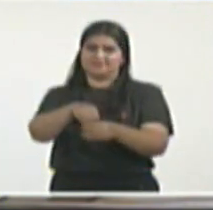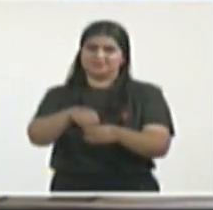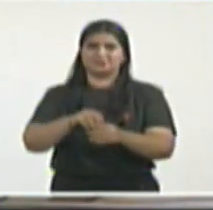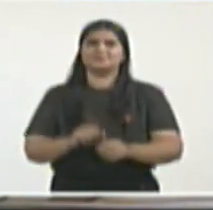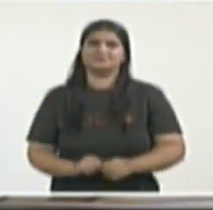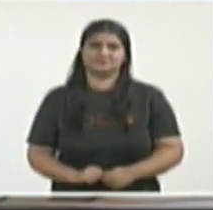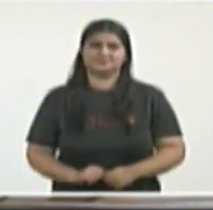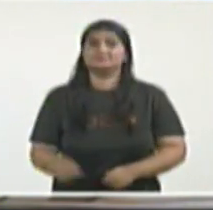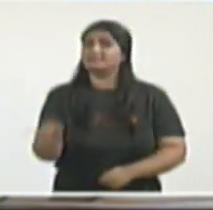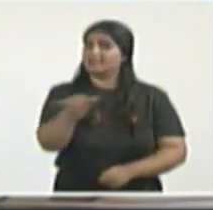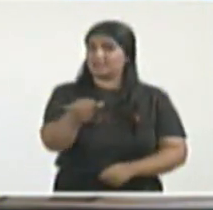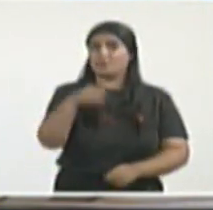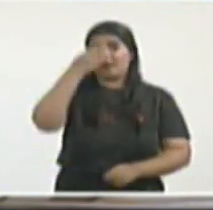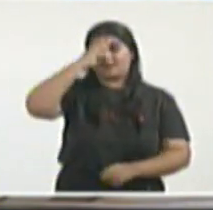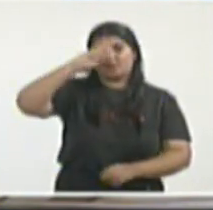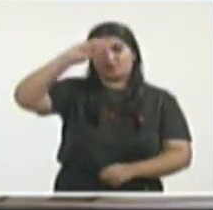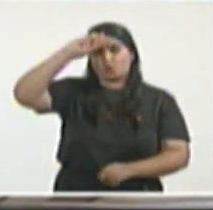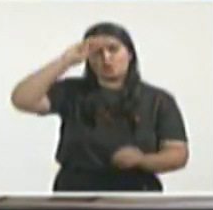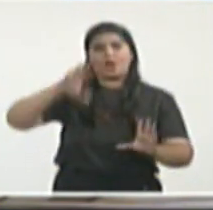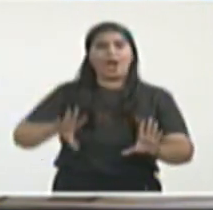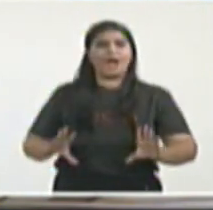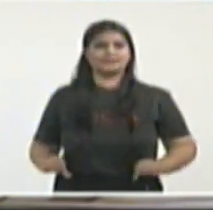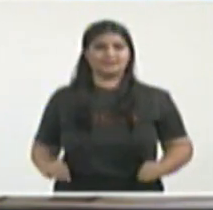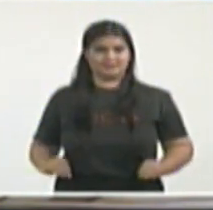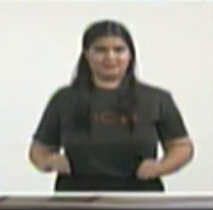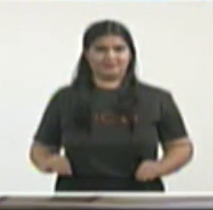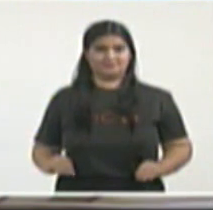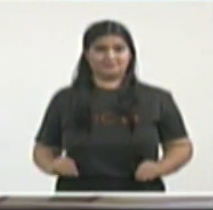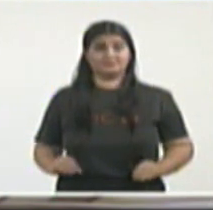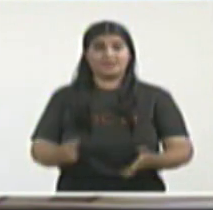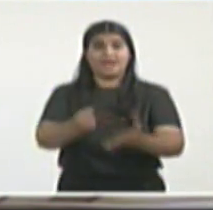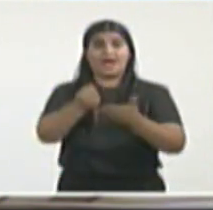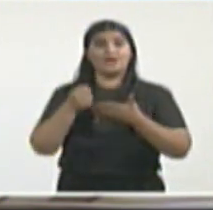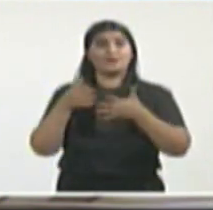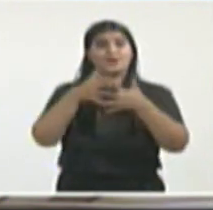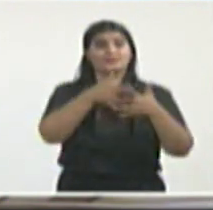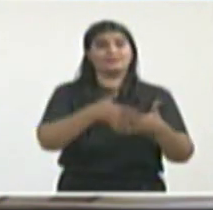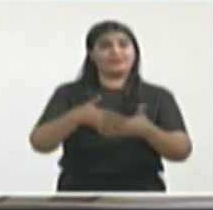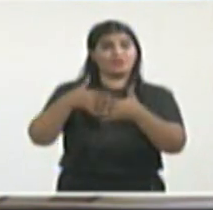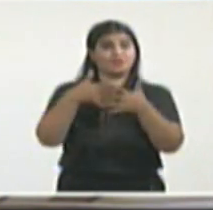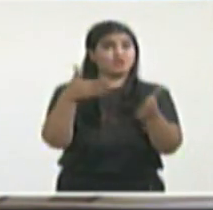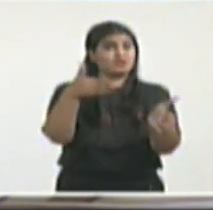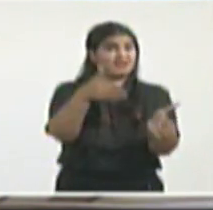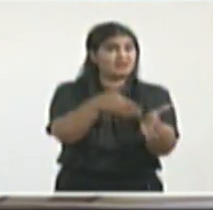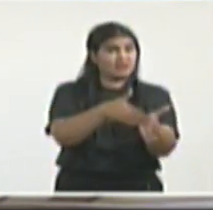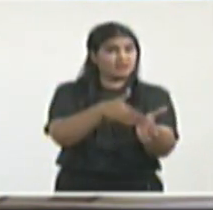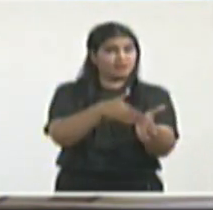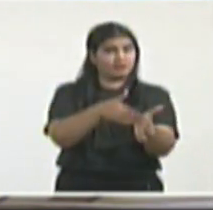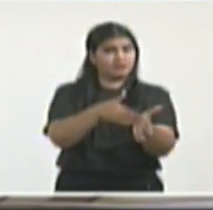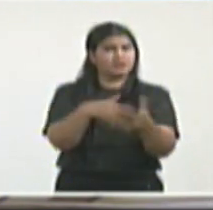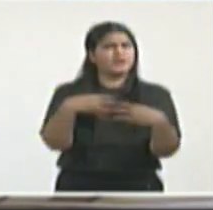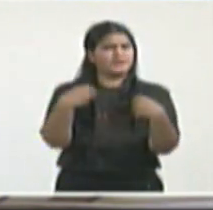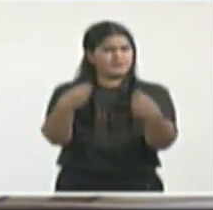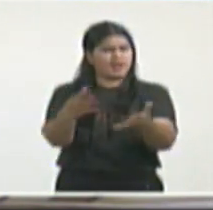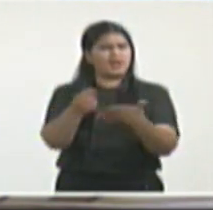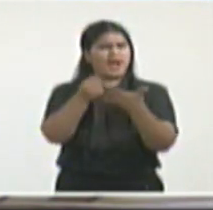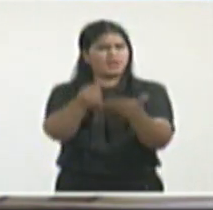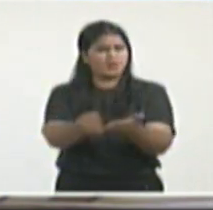en nuestro país y violando gravemente nuestras leyes y el derecho internacional.